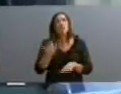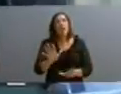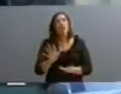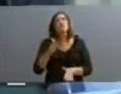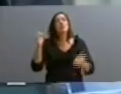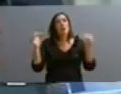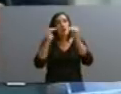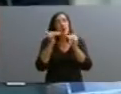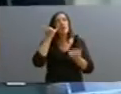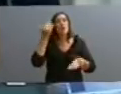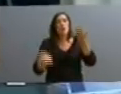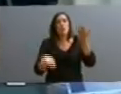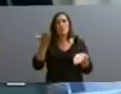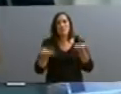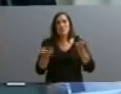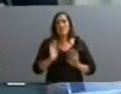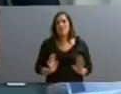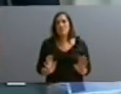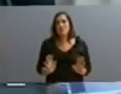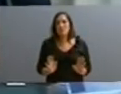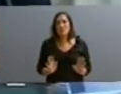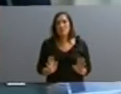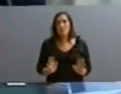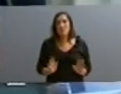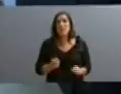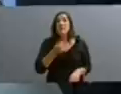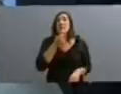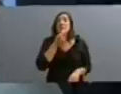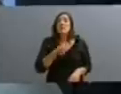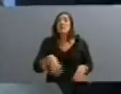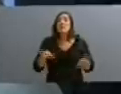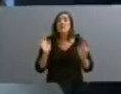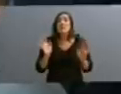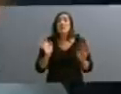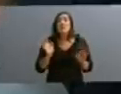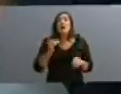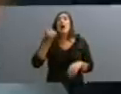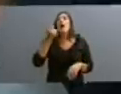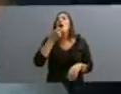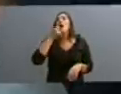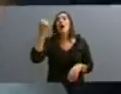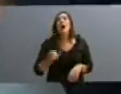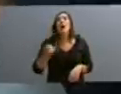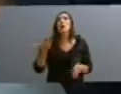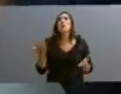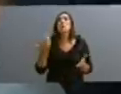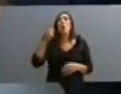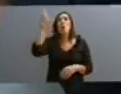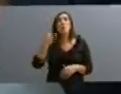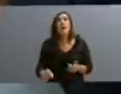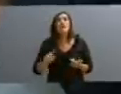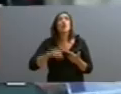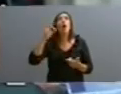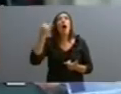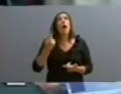esto es justicia. Ahora, si hay un país o hay una justicia o hay